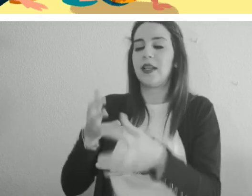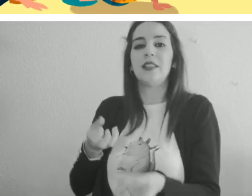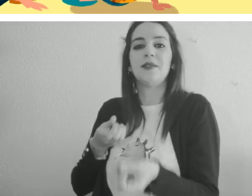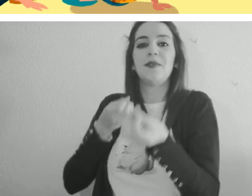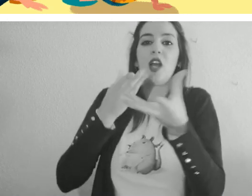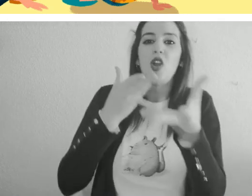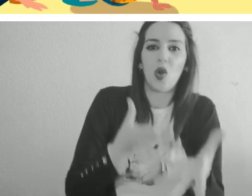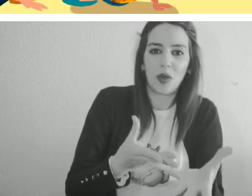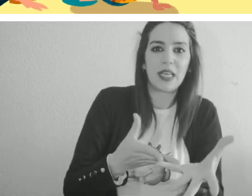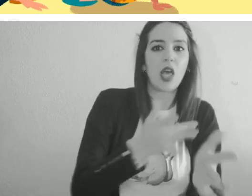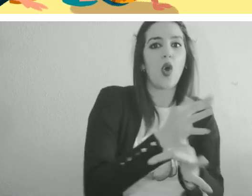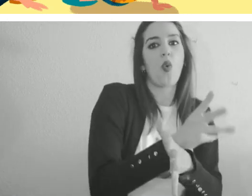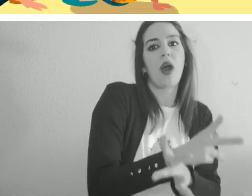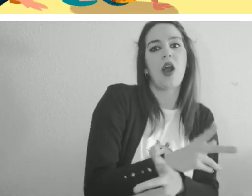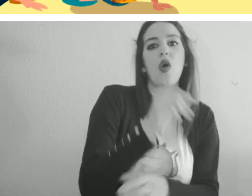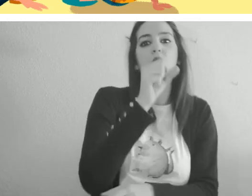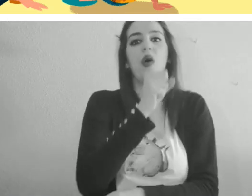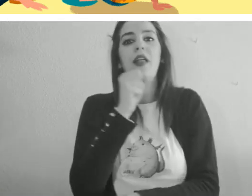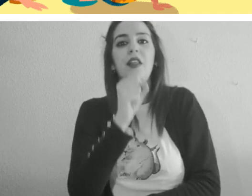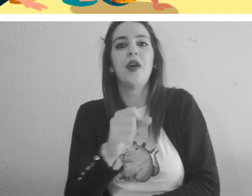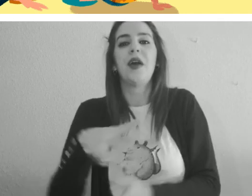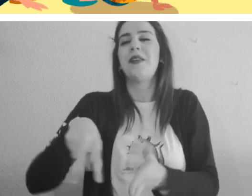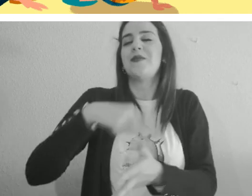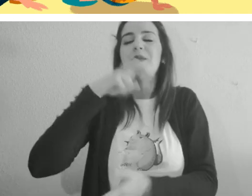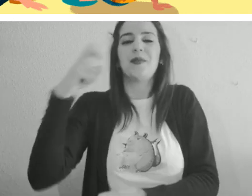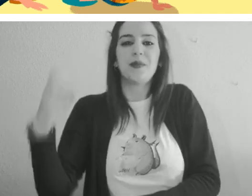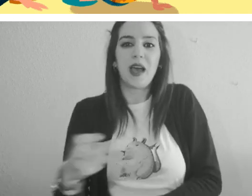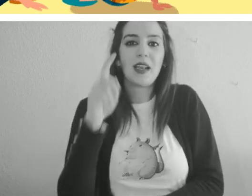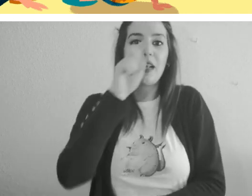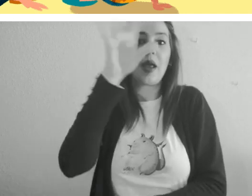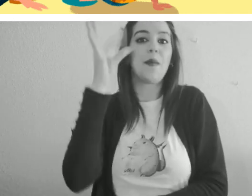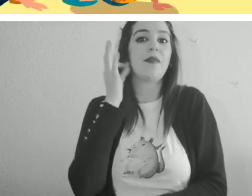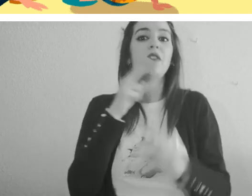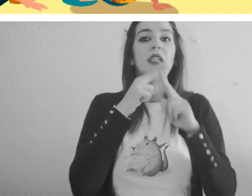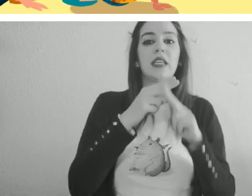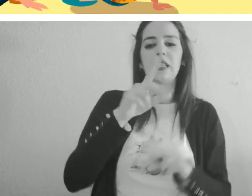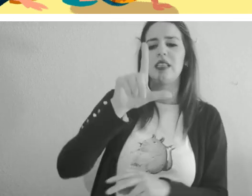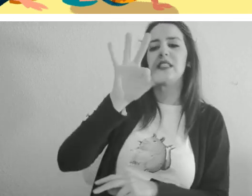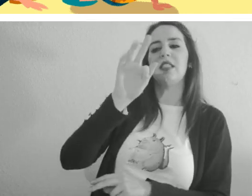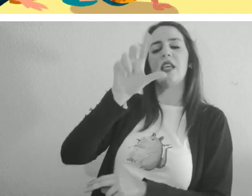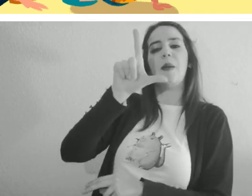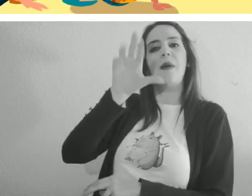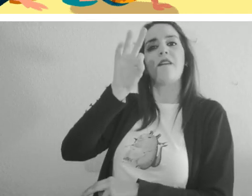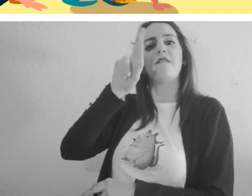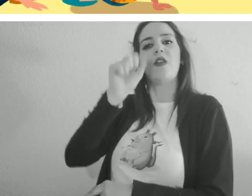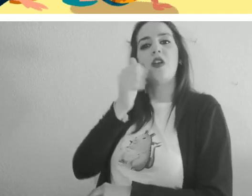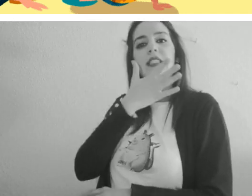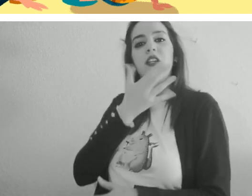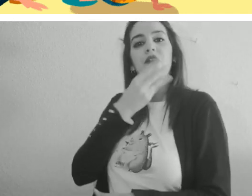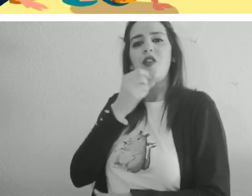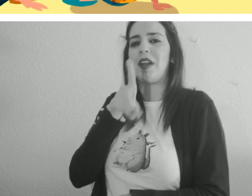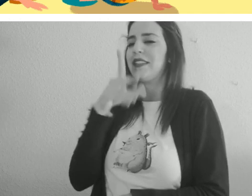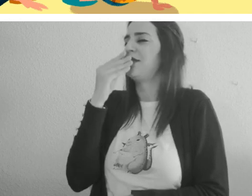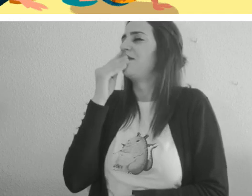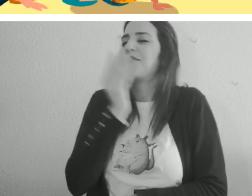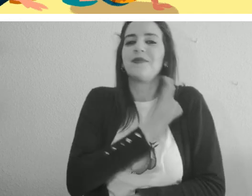canciones, bailes. La señorita Flora es increíble. Este